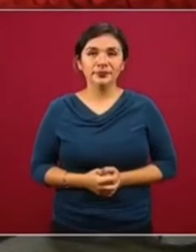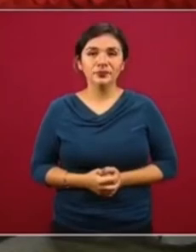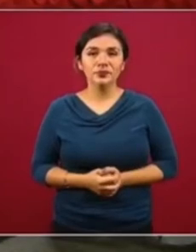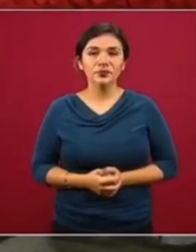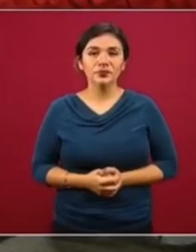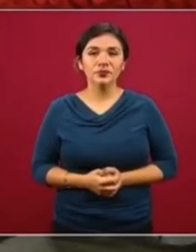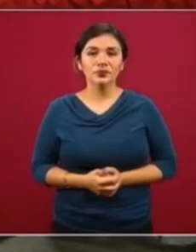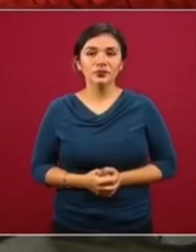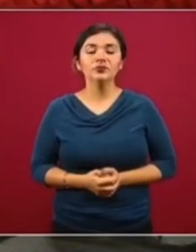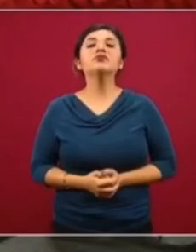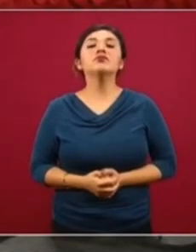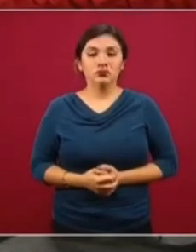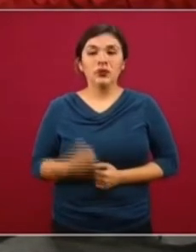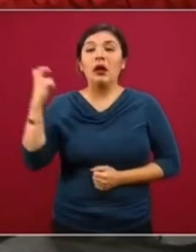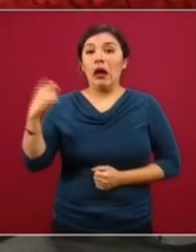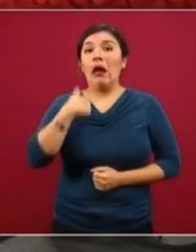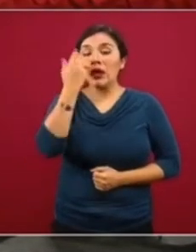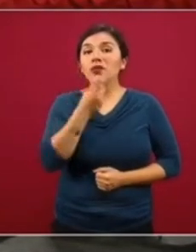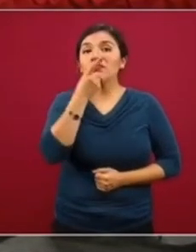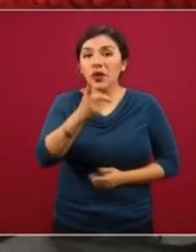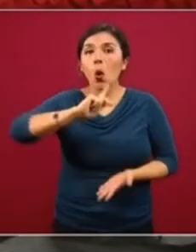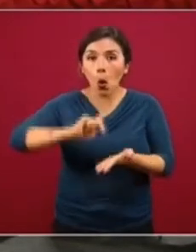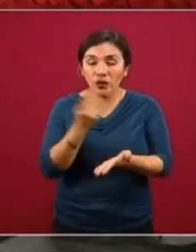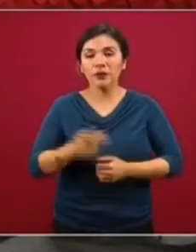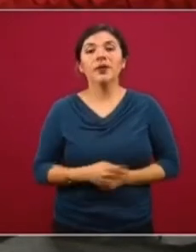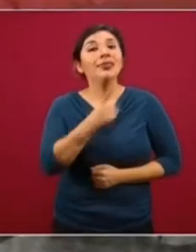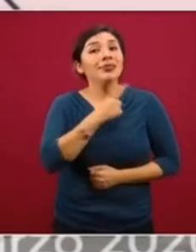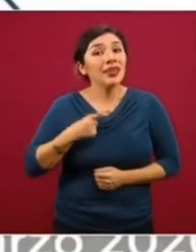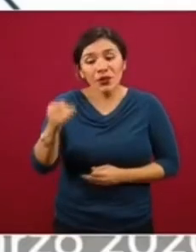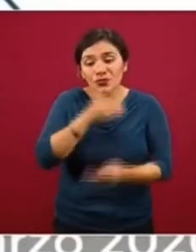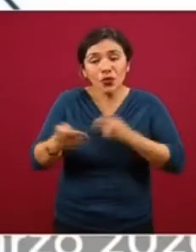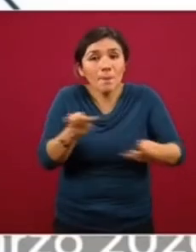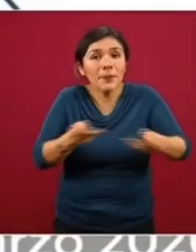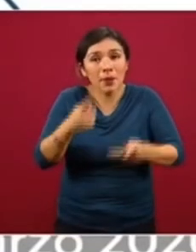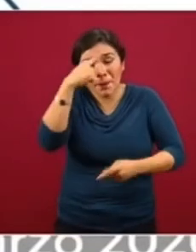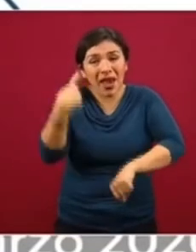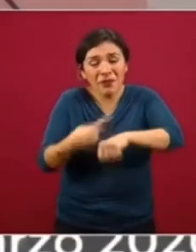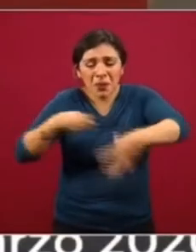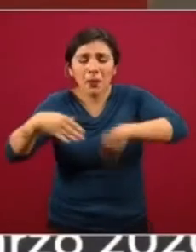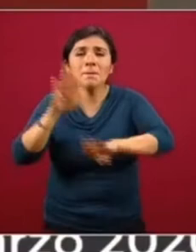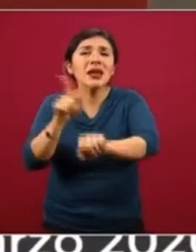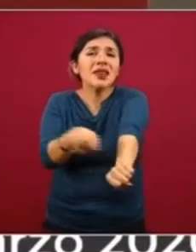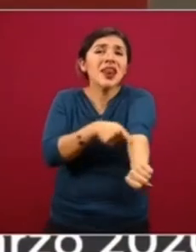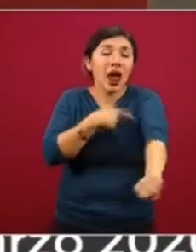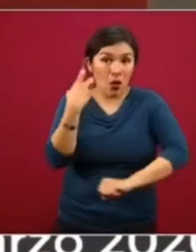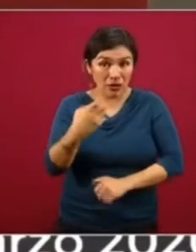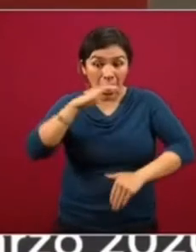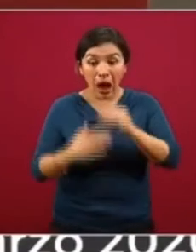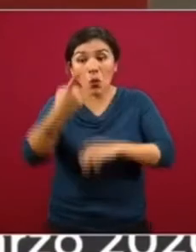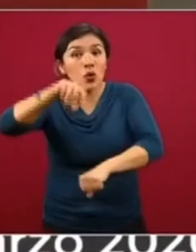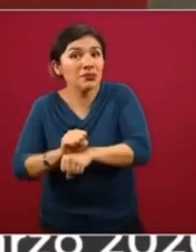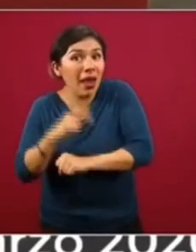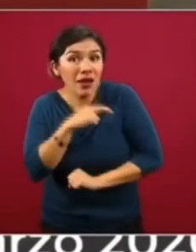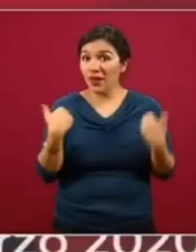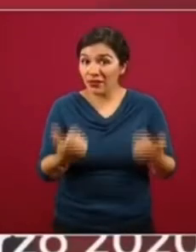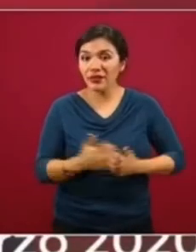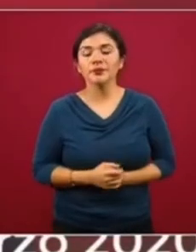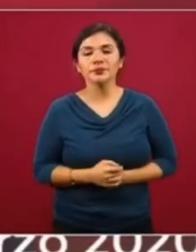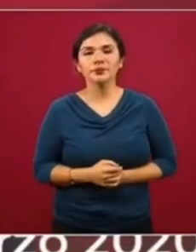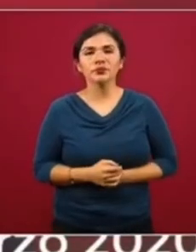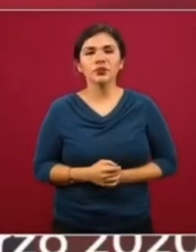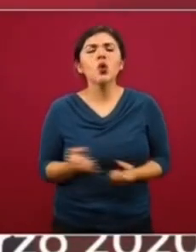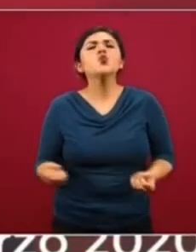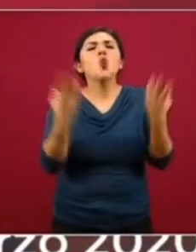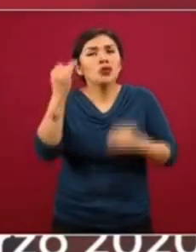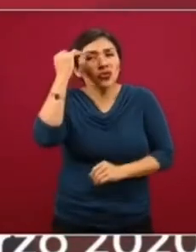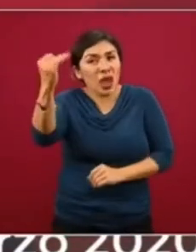Y aquí quiero retomar algo que ya hemos dicho, pero para volverlo a decir. Debemos estar preparados para una epidemia larga. Esto no se va a acabar en una semana. ¿Cómo va durar la